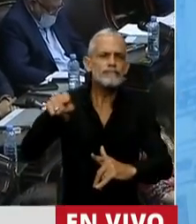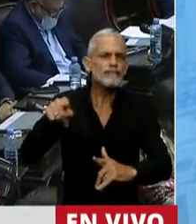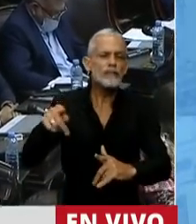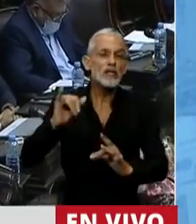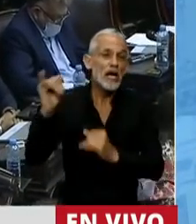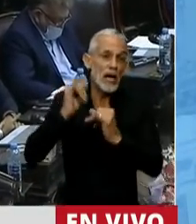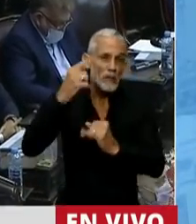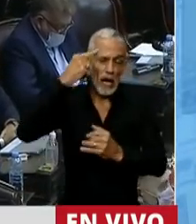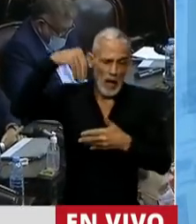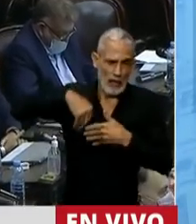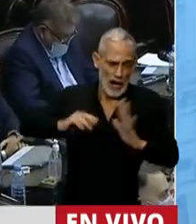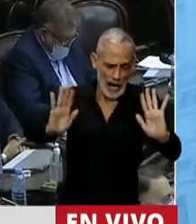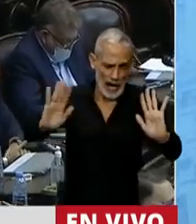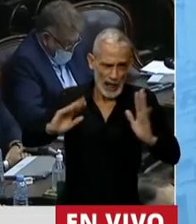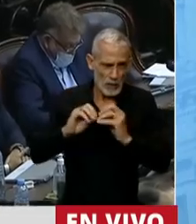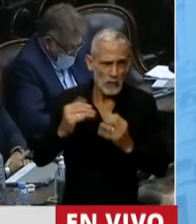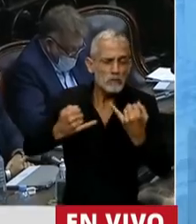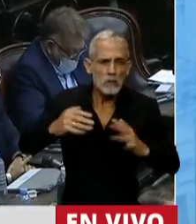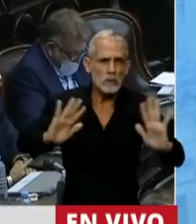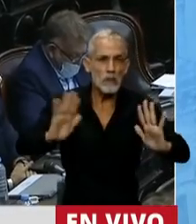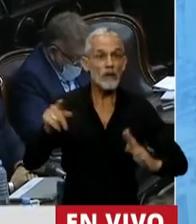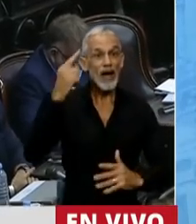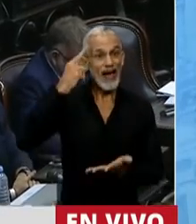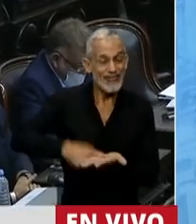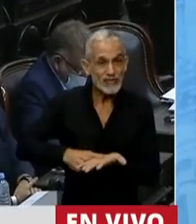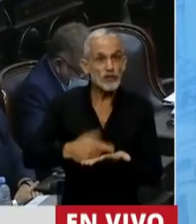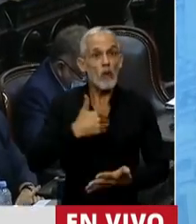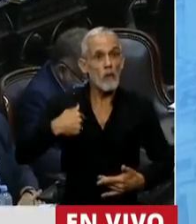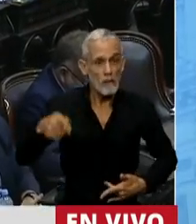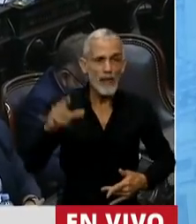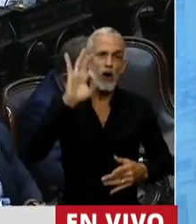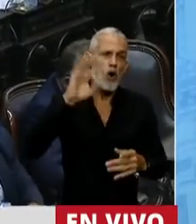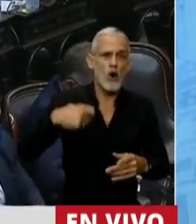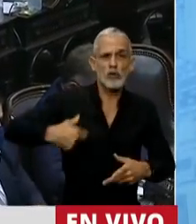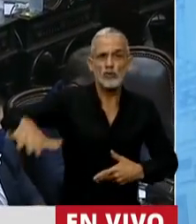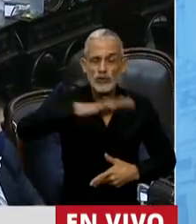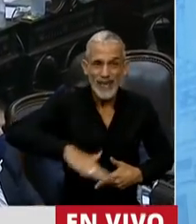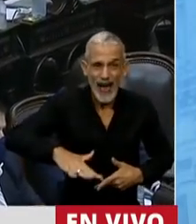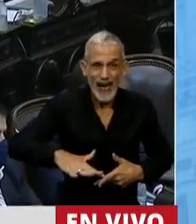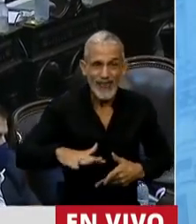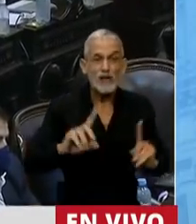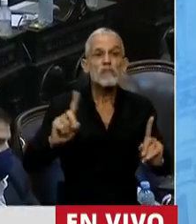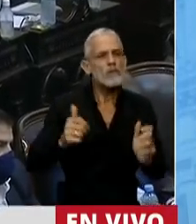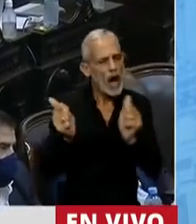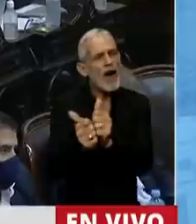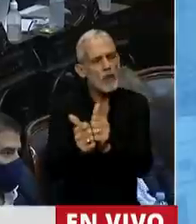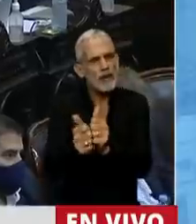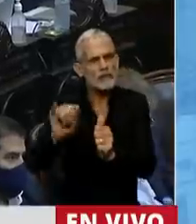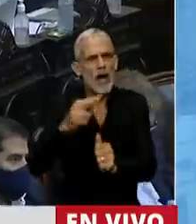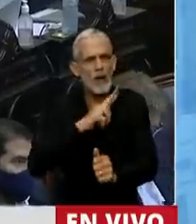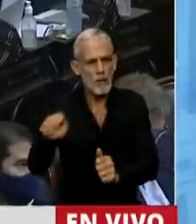rendirle a su conciencia cuando decida ser madre o no serlo como sociedad, vamos a estar ahí para acompañar esta